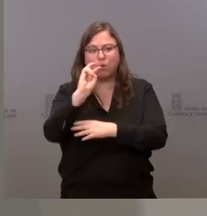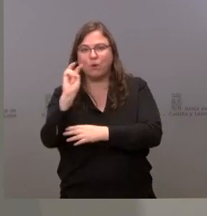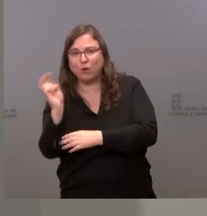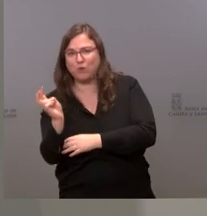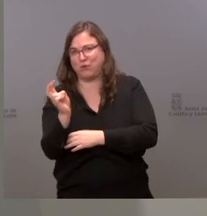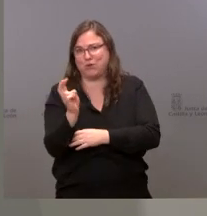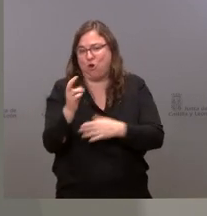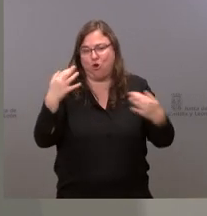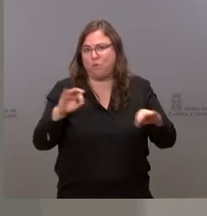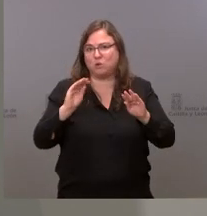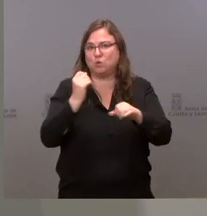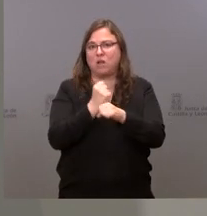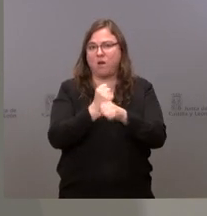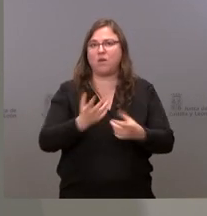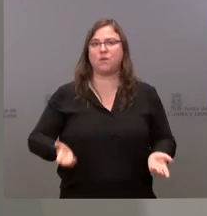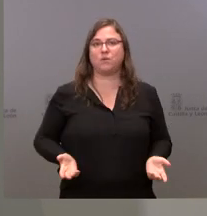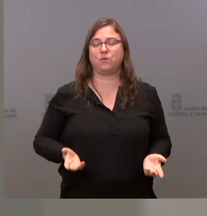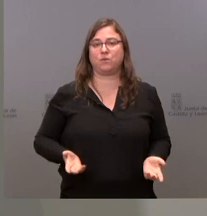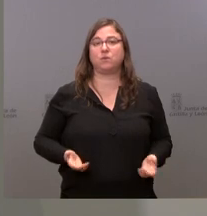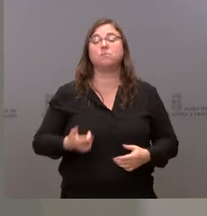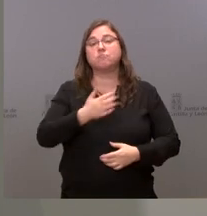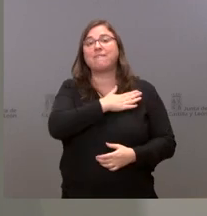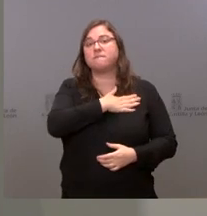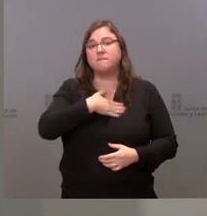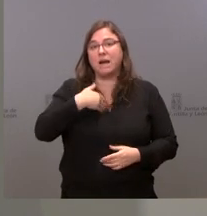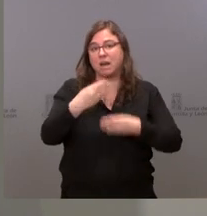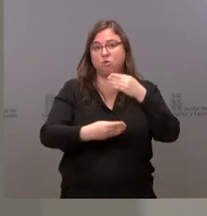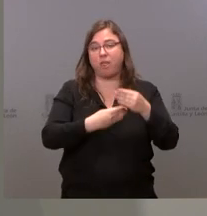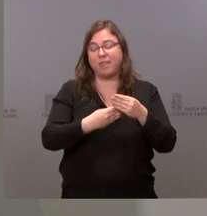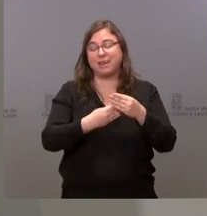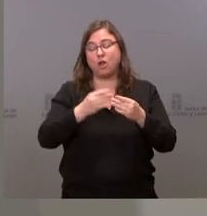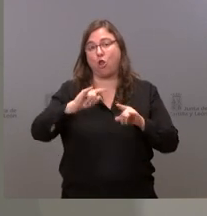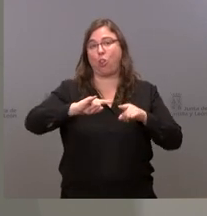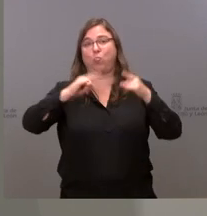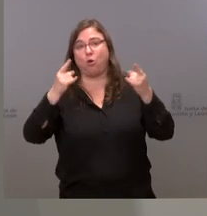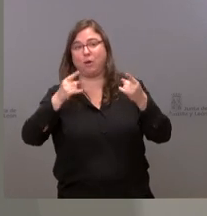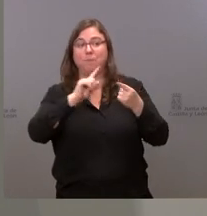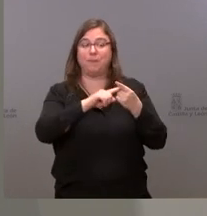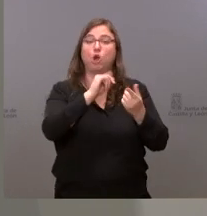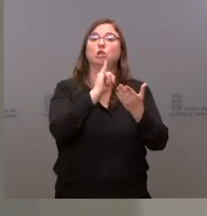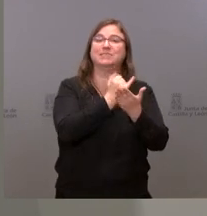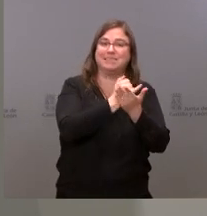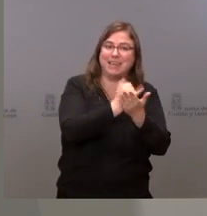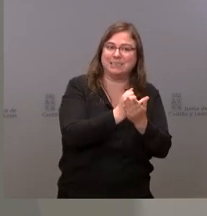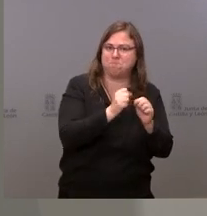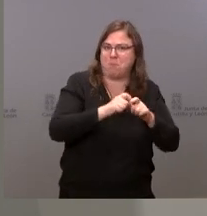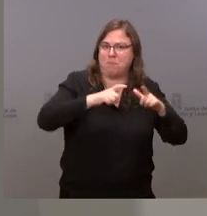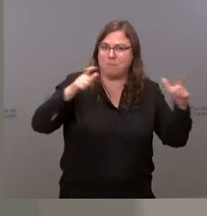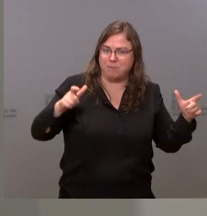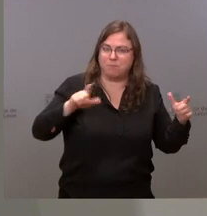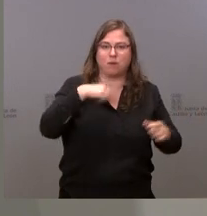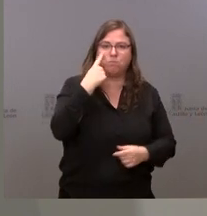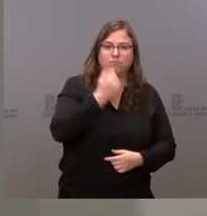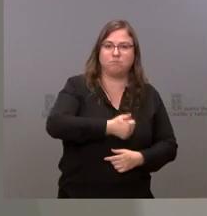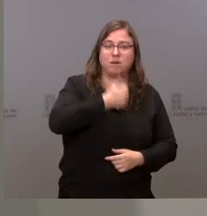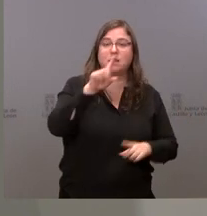funciones que tienen encomendadas. Y esta es la idea que tenemos, el doble sentido de incrementar los test y el cribado y también la